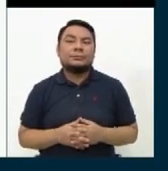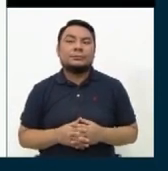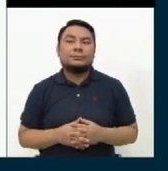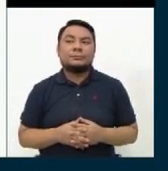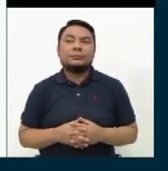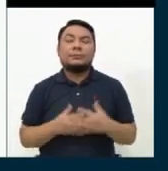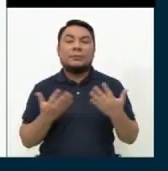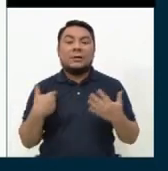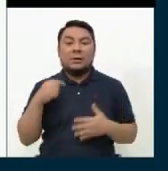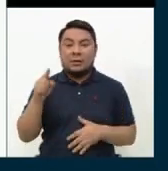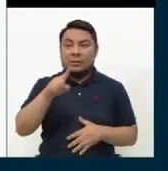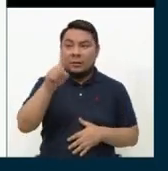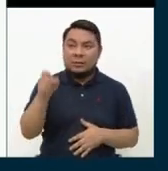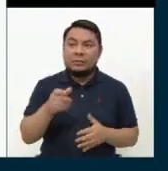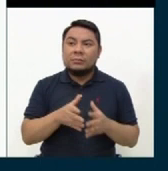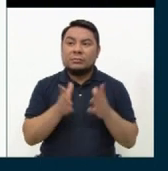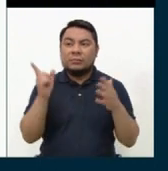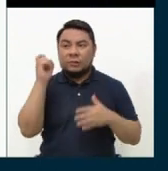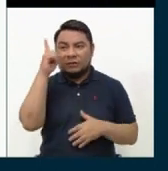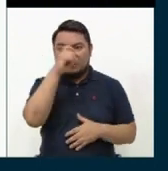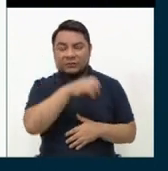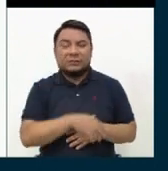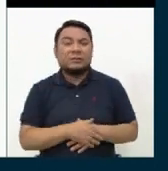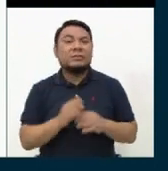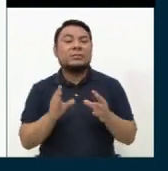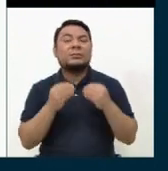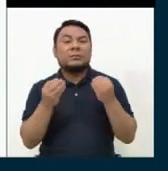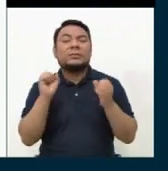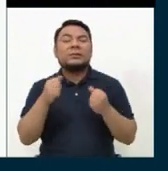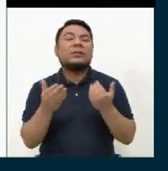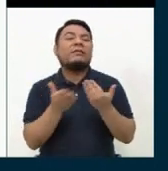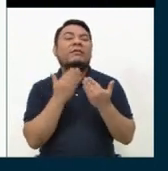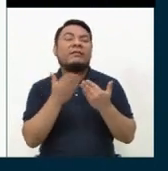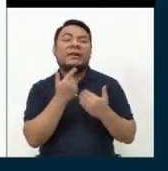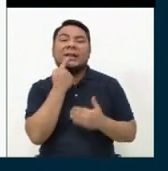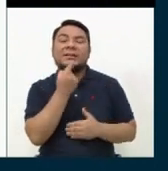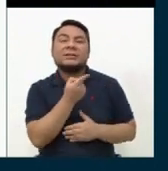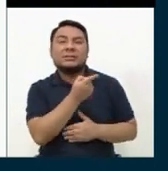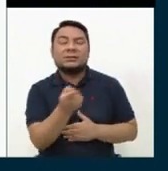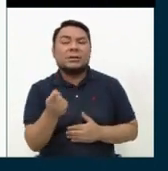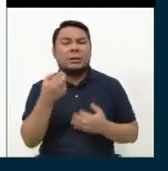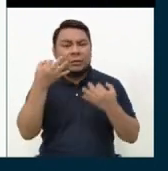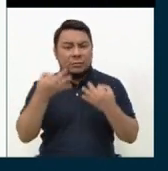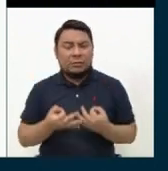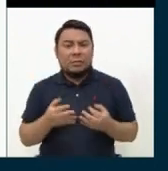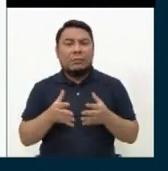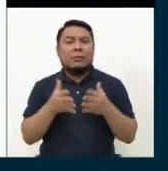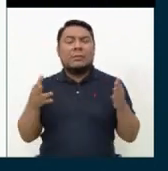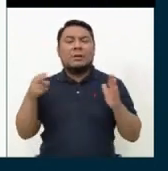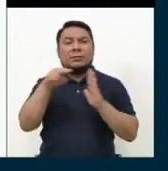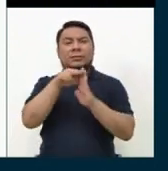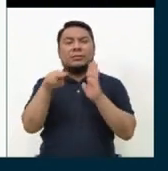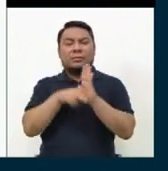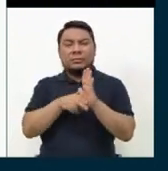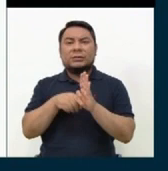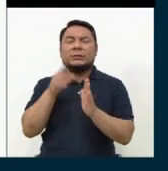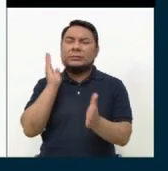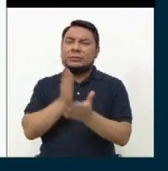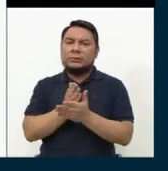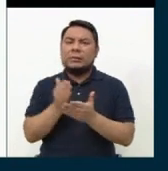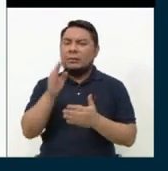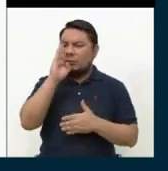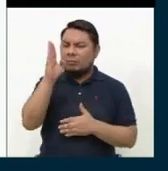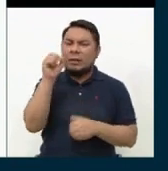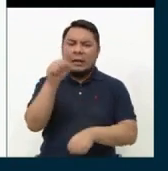Es una pregunta muy difícil porque sería muy fácil decir que lo correcto es ampliar las normas, poner más